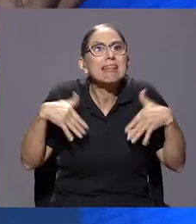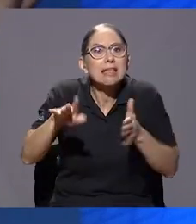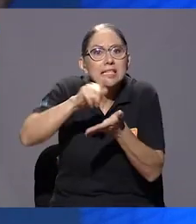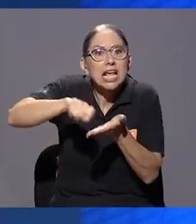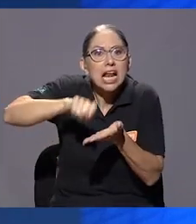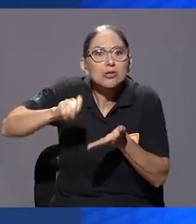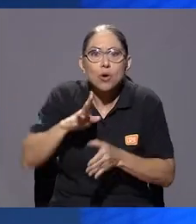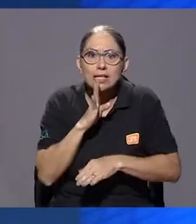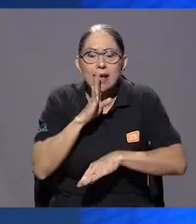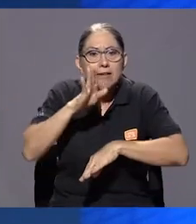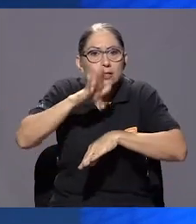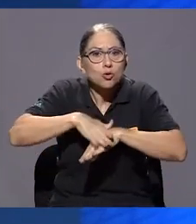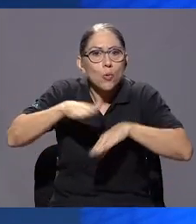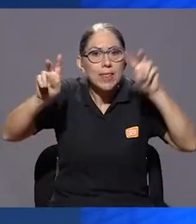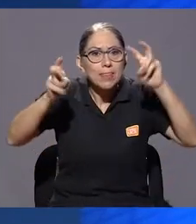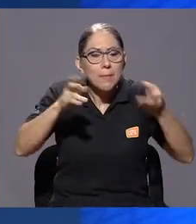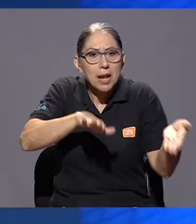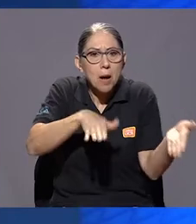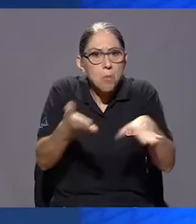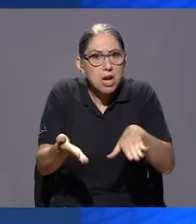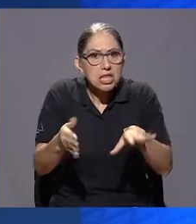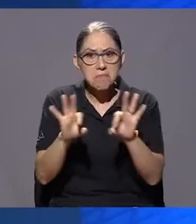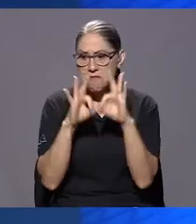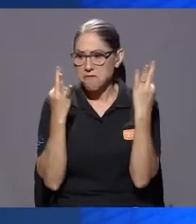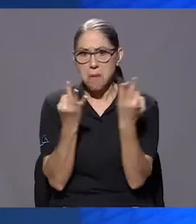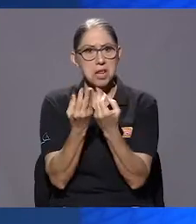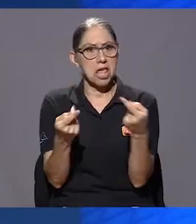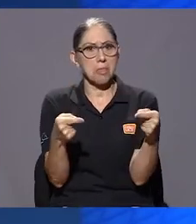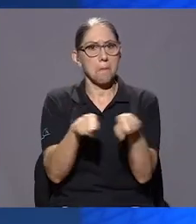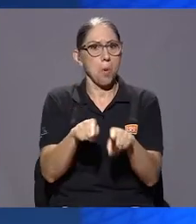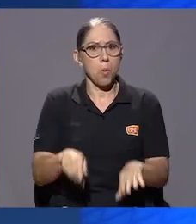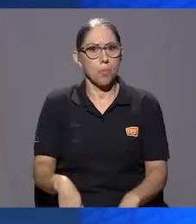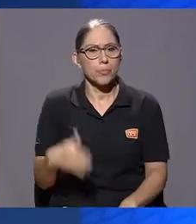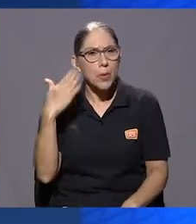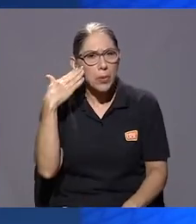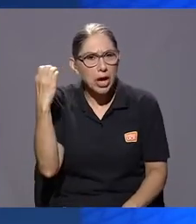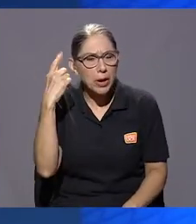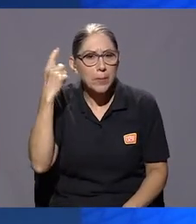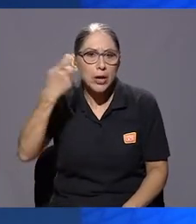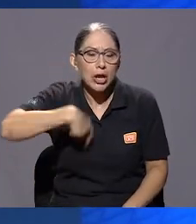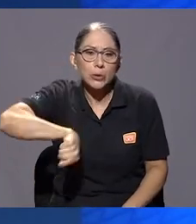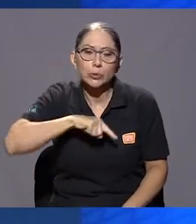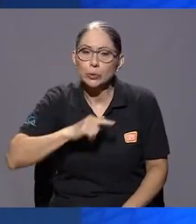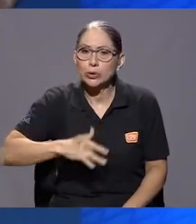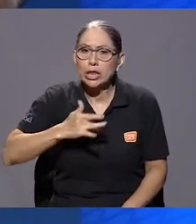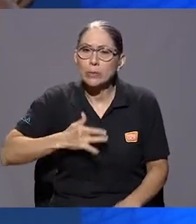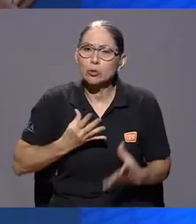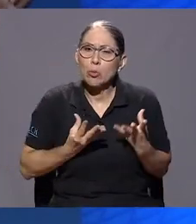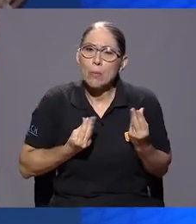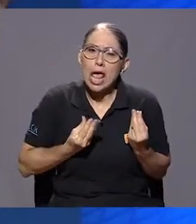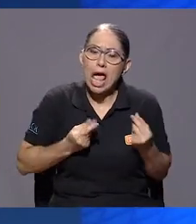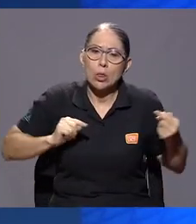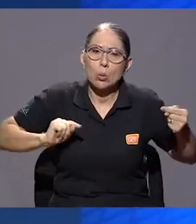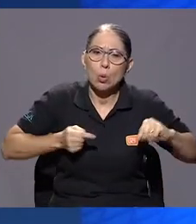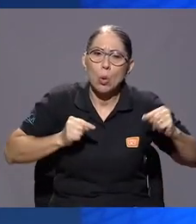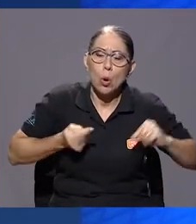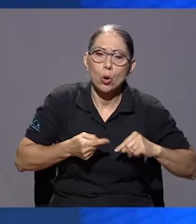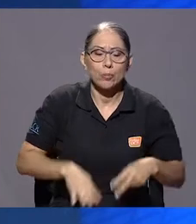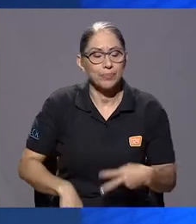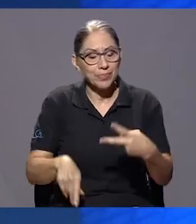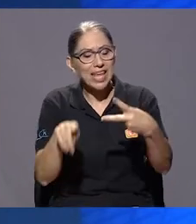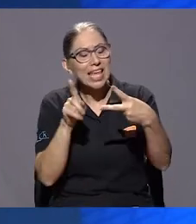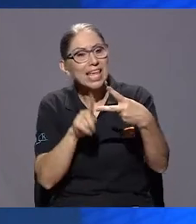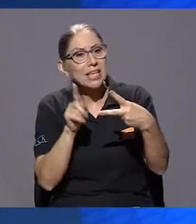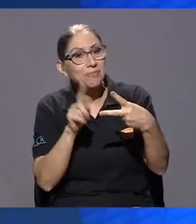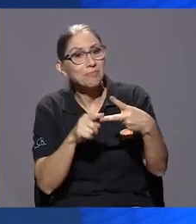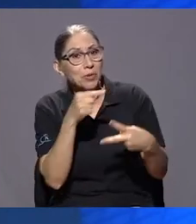nunca se toca el tema ni en el ámbito familiar, casualmente porque nos causa miedo o nos causa dolor. ahora